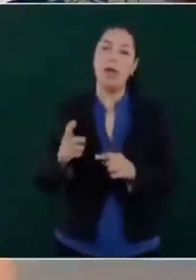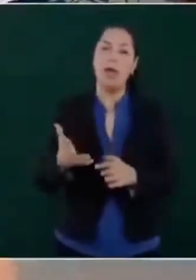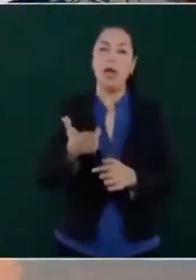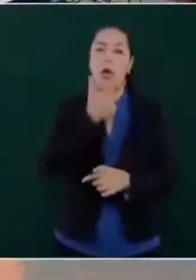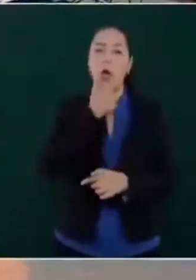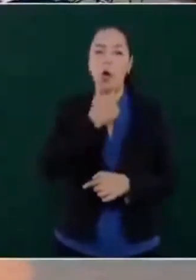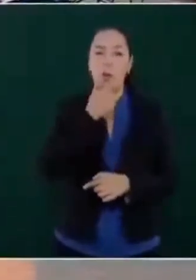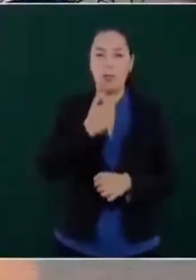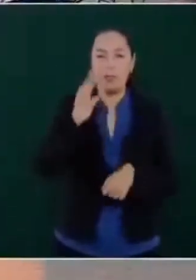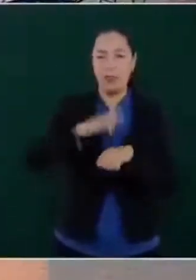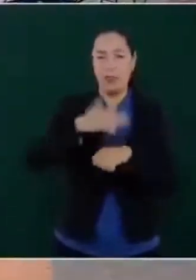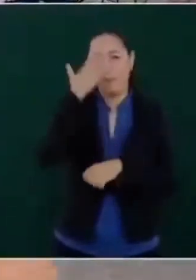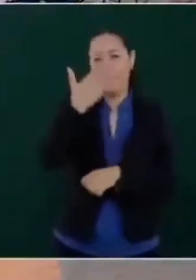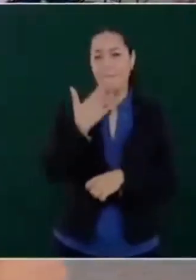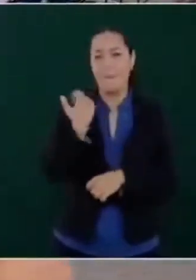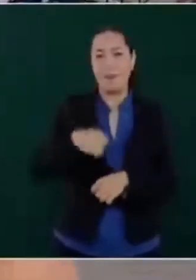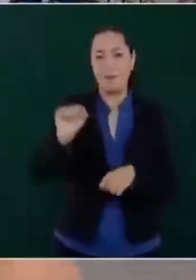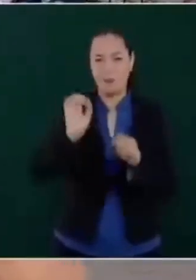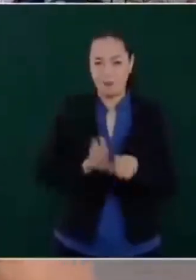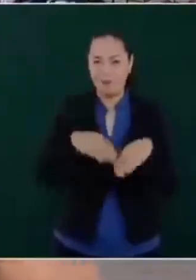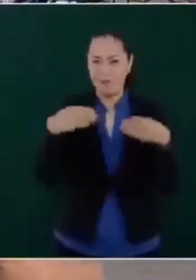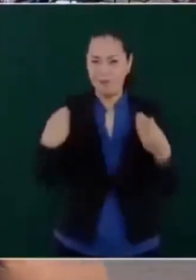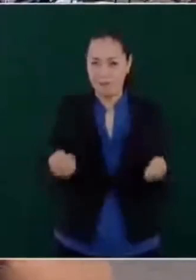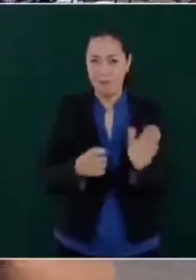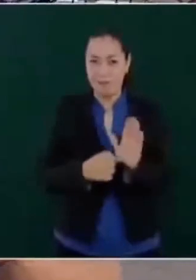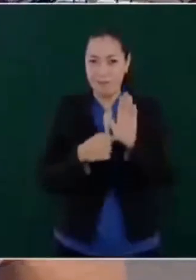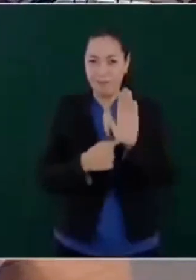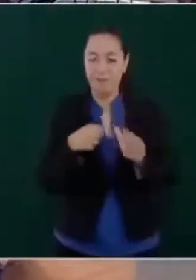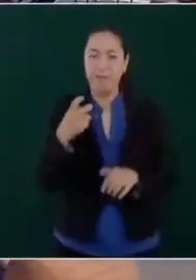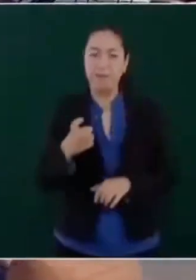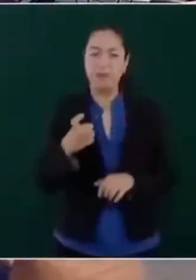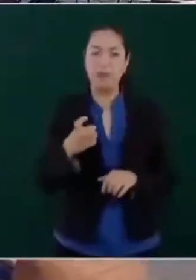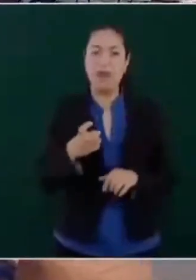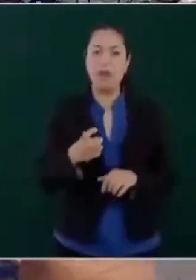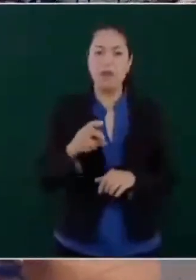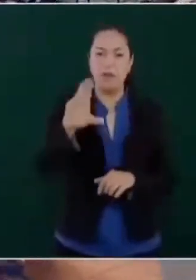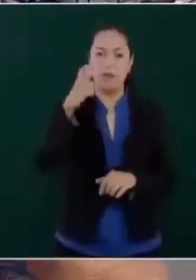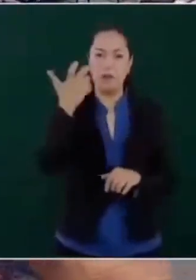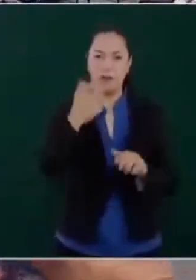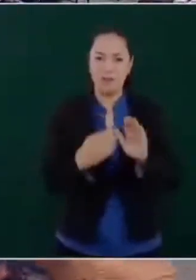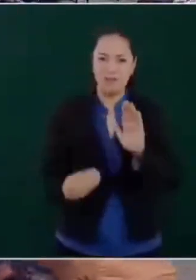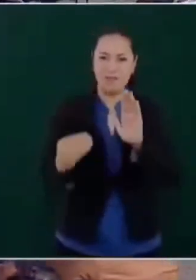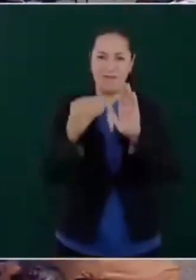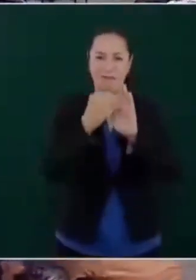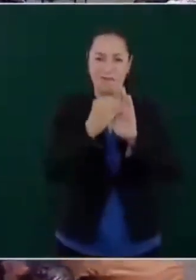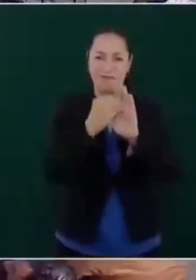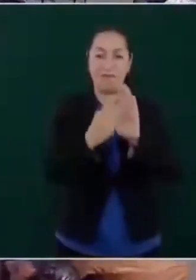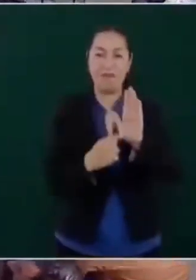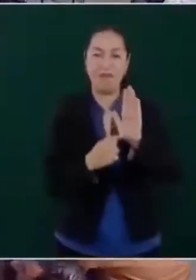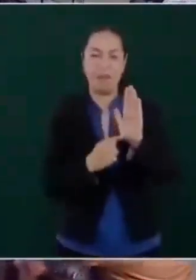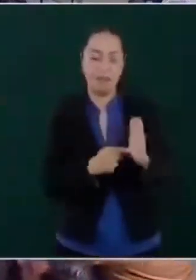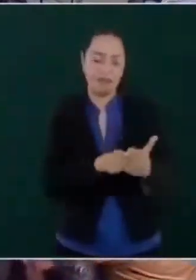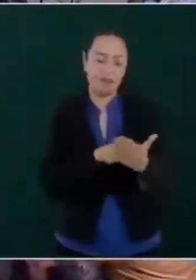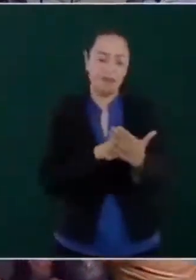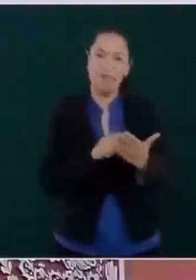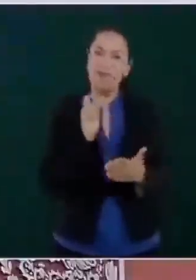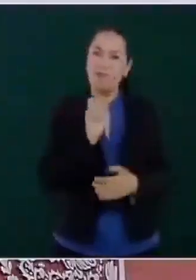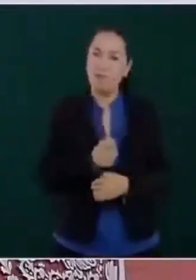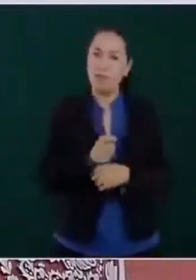No pones la foto, la foto del silencio, de la complicidad,